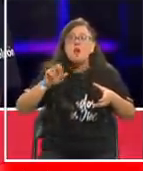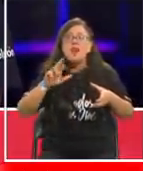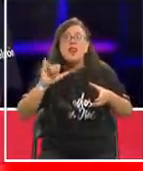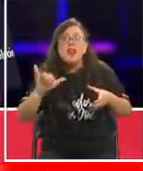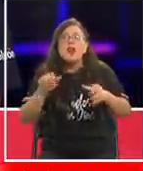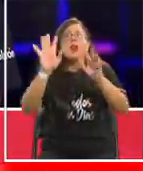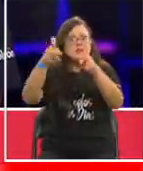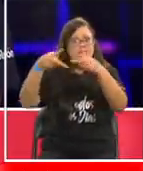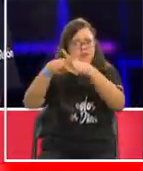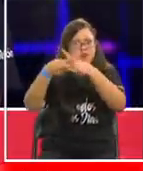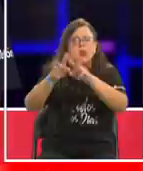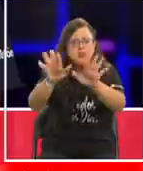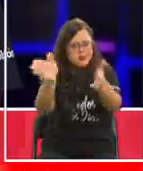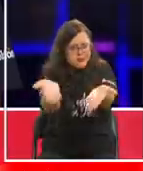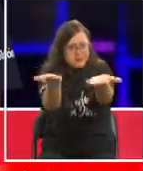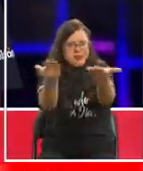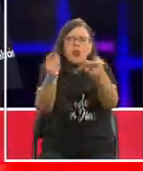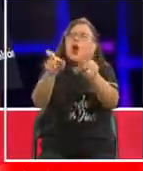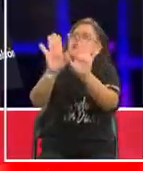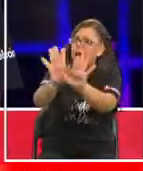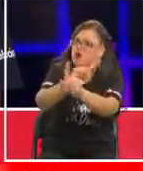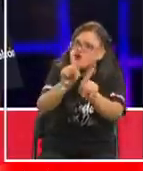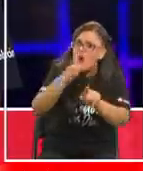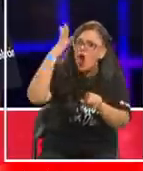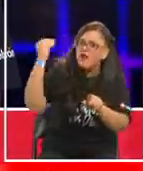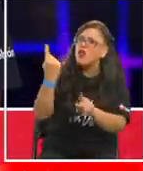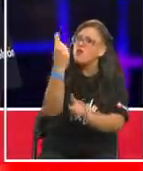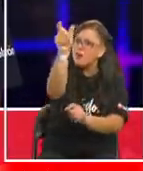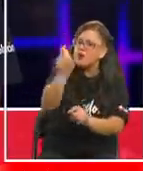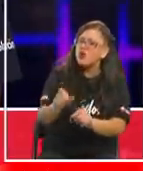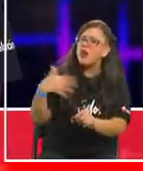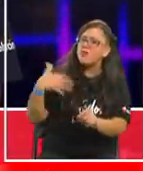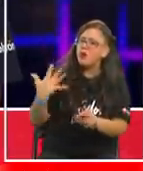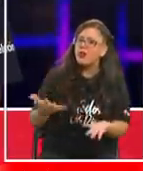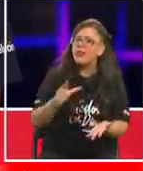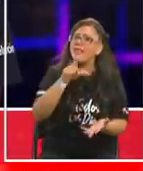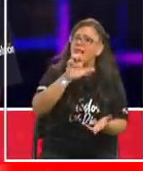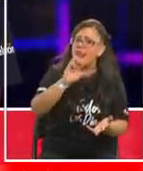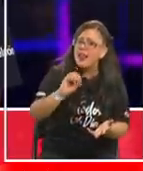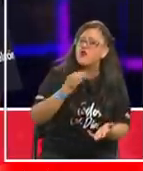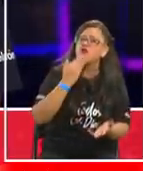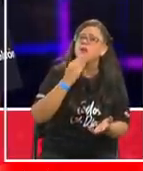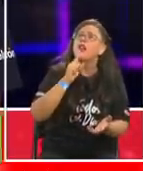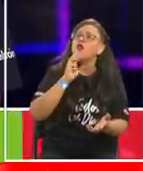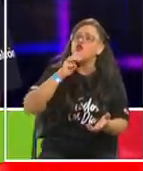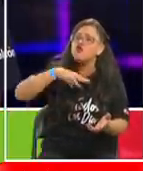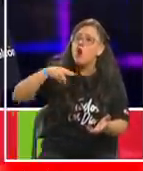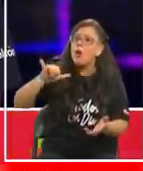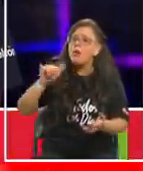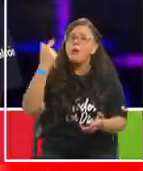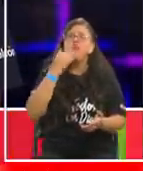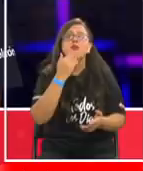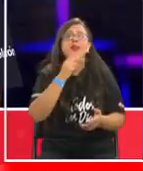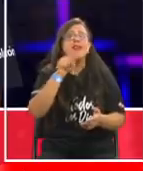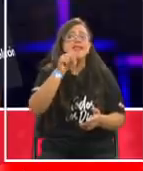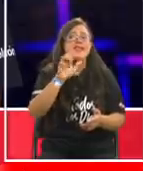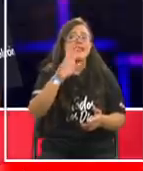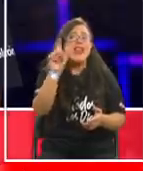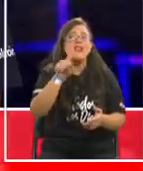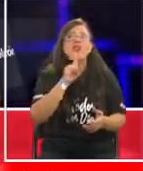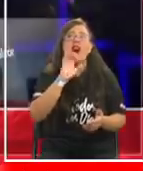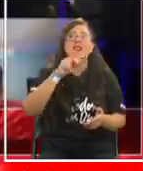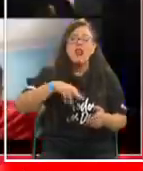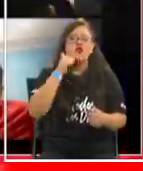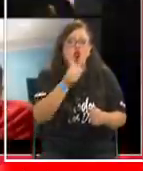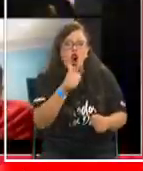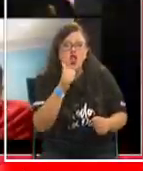mira, no te olvides de alguien es muy importante Leo y Tommy pero también Sebastián, ese profesor que está todos